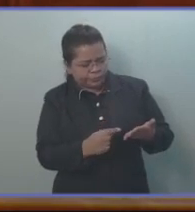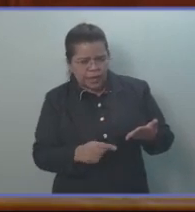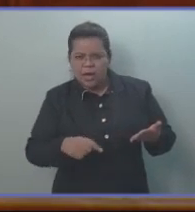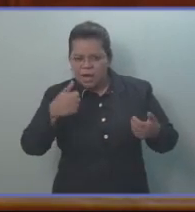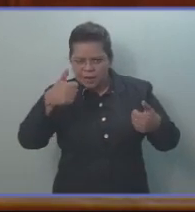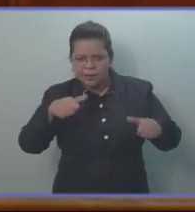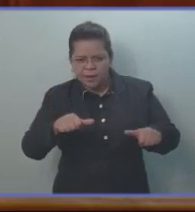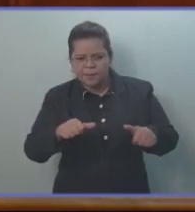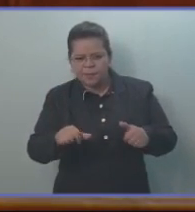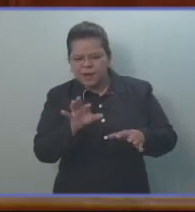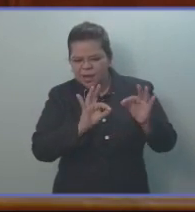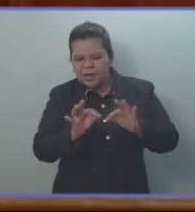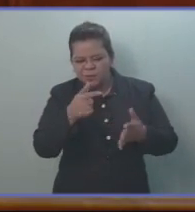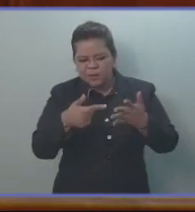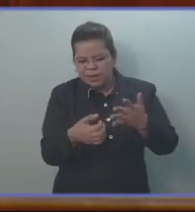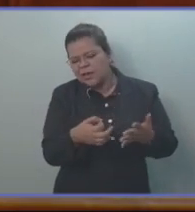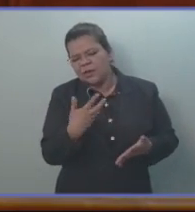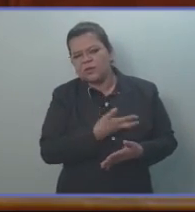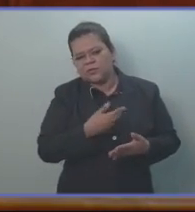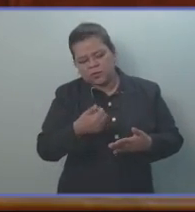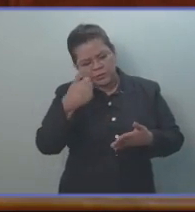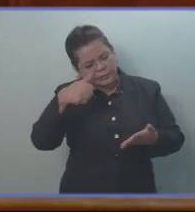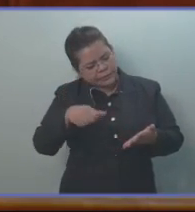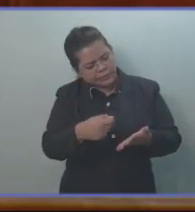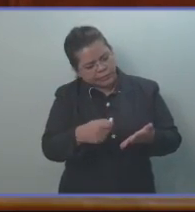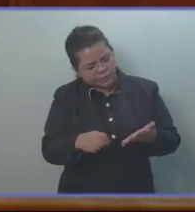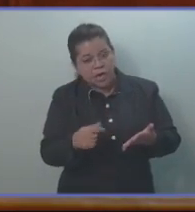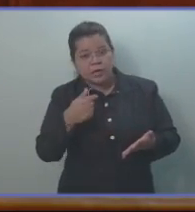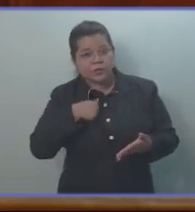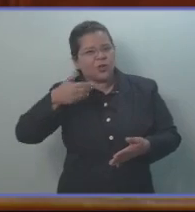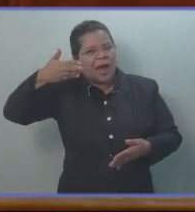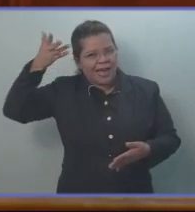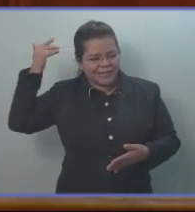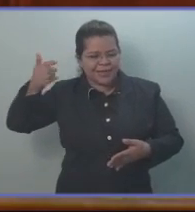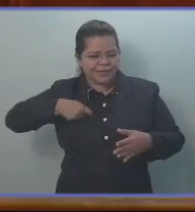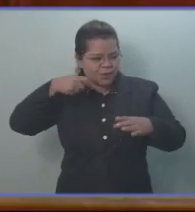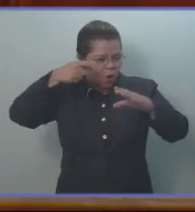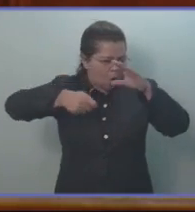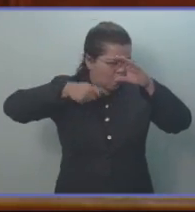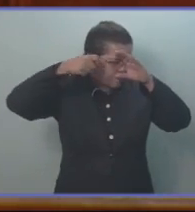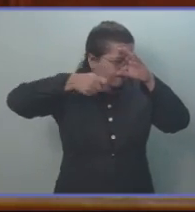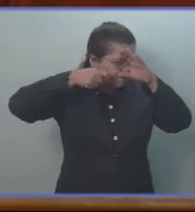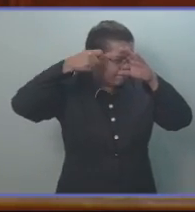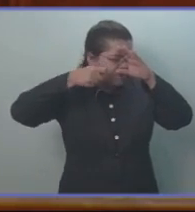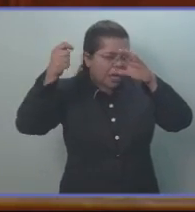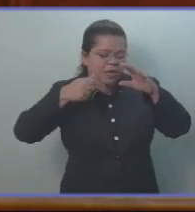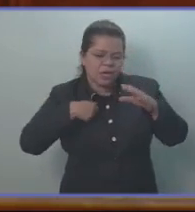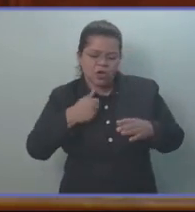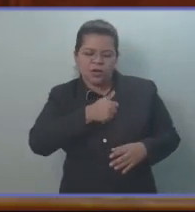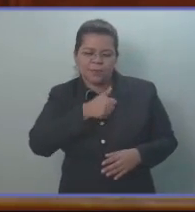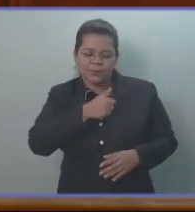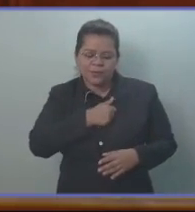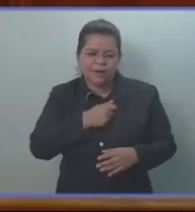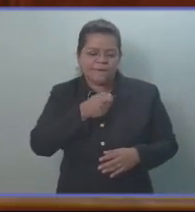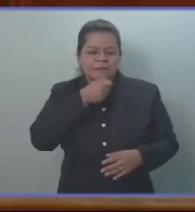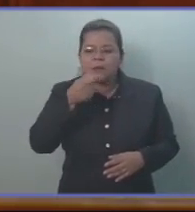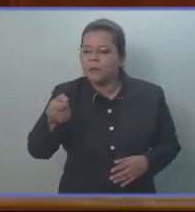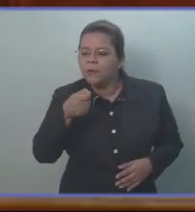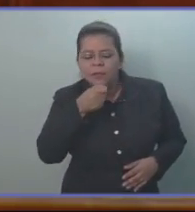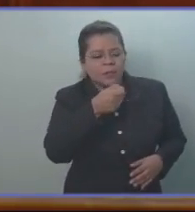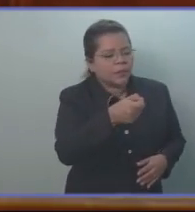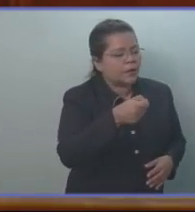aprobado en este órgano de Estado, los cuales me tocó cubrir a mí durante muchos años como periodista en ese sector.